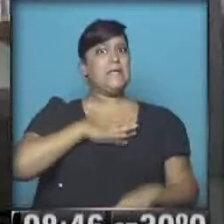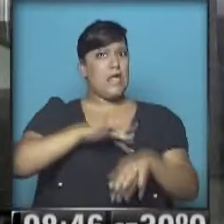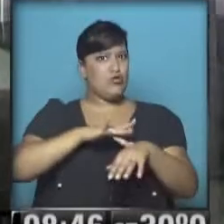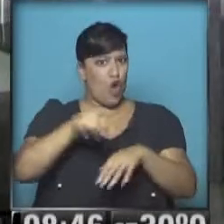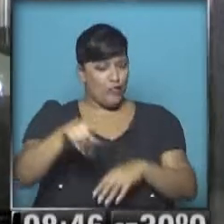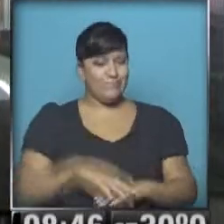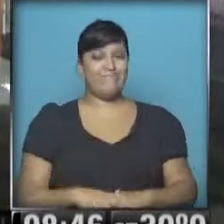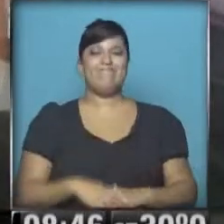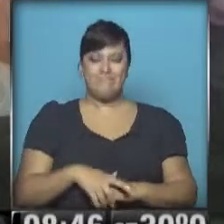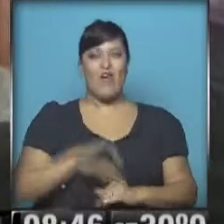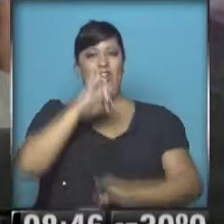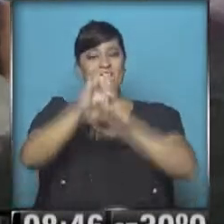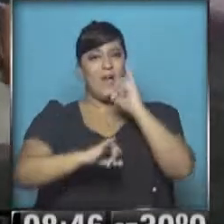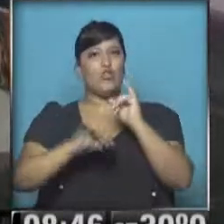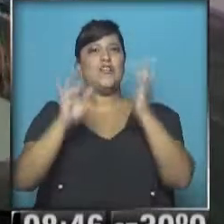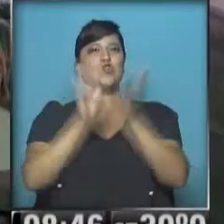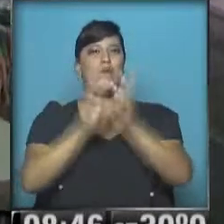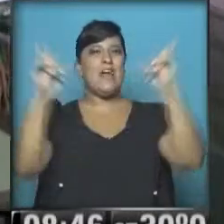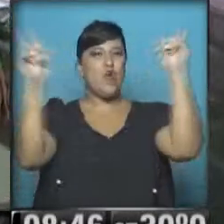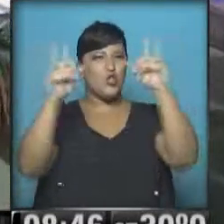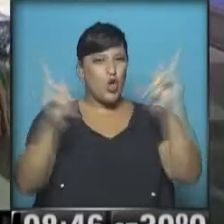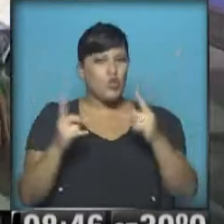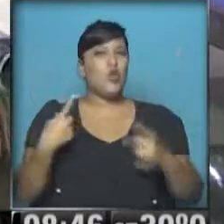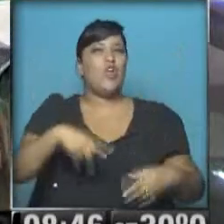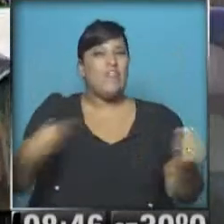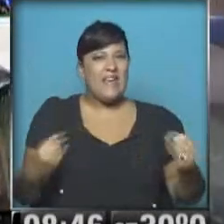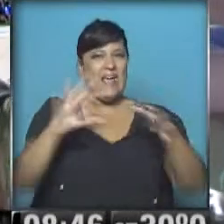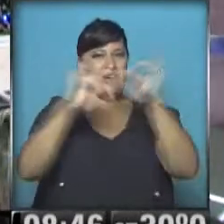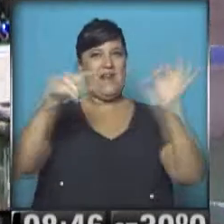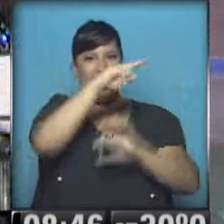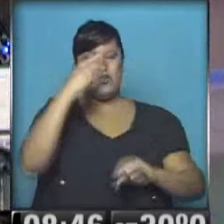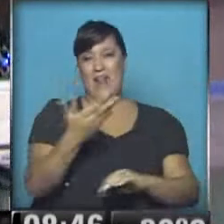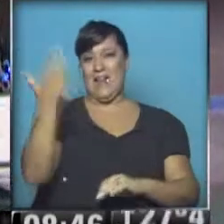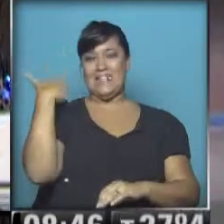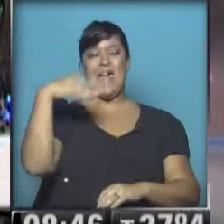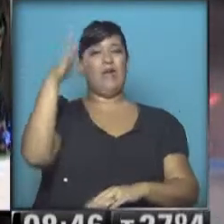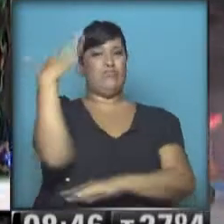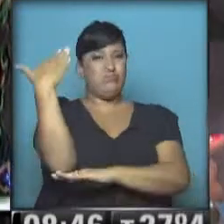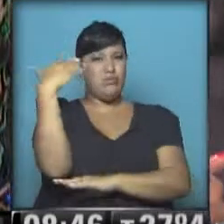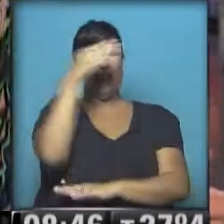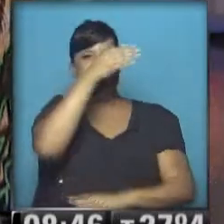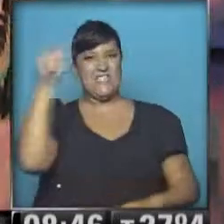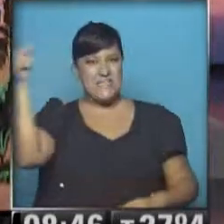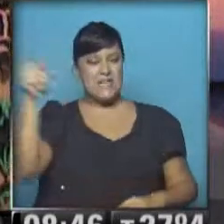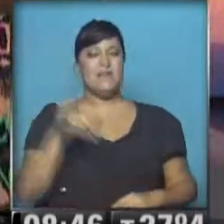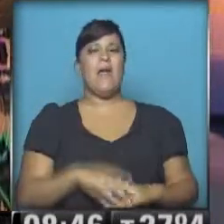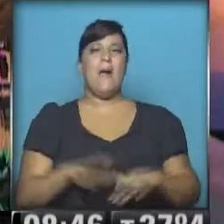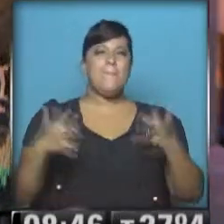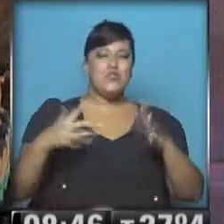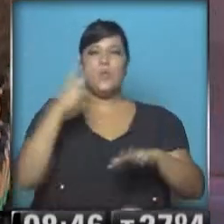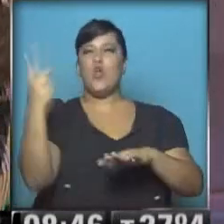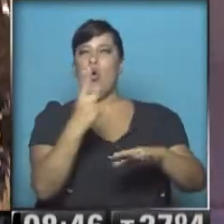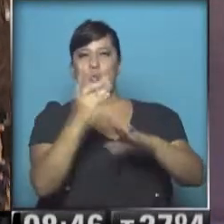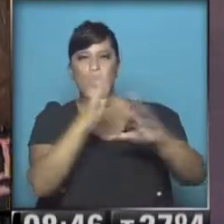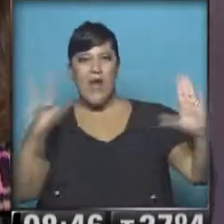Vamos a repasar fragmentos de la cadena nacional que brindó ayer la presidenta Cristina Fernández. En cerca de una hora